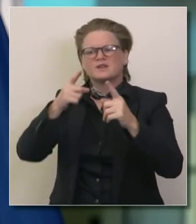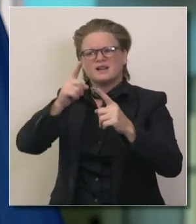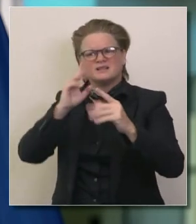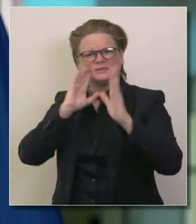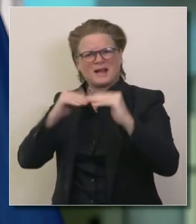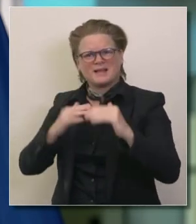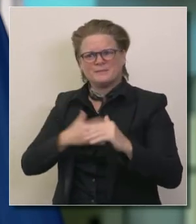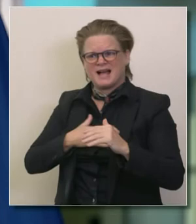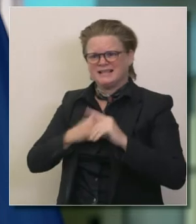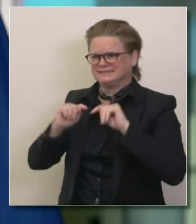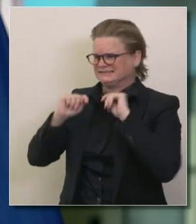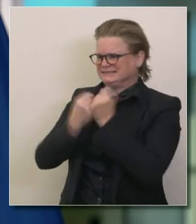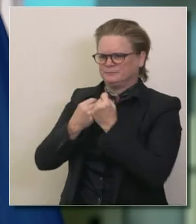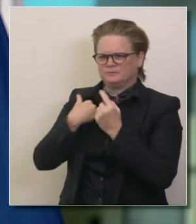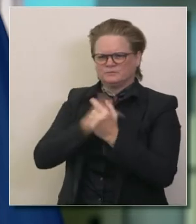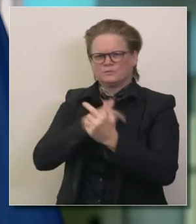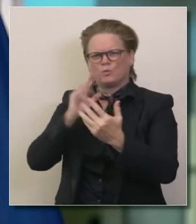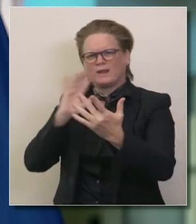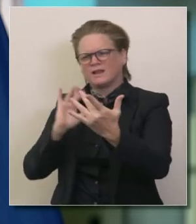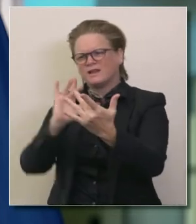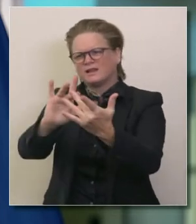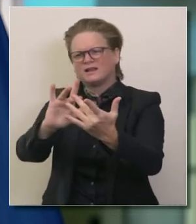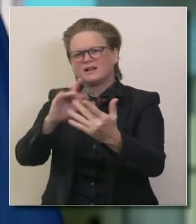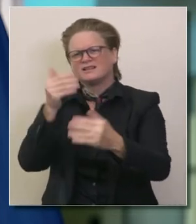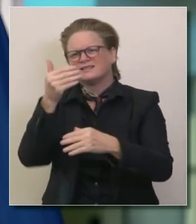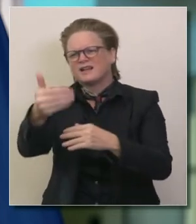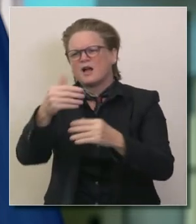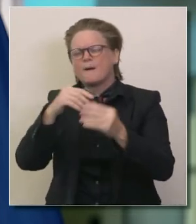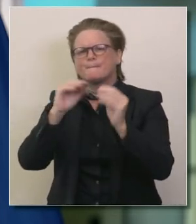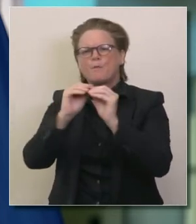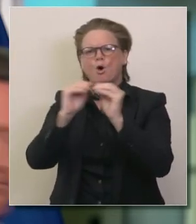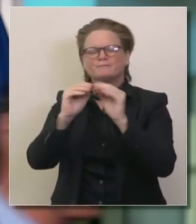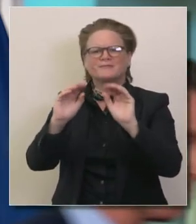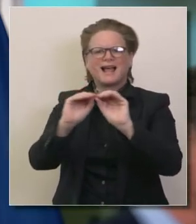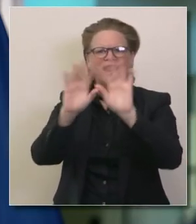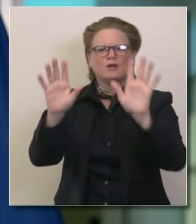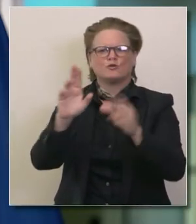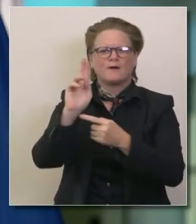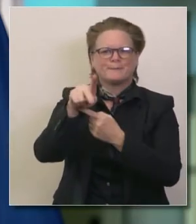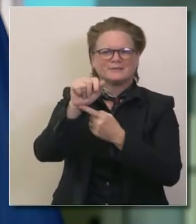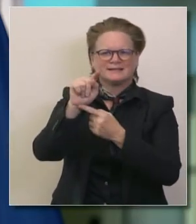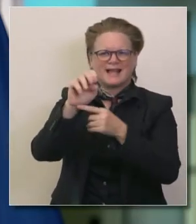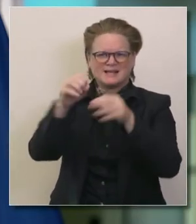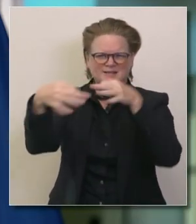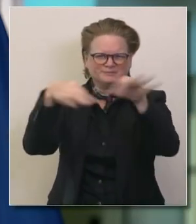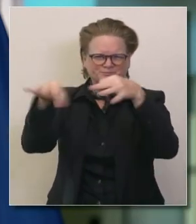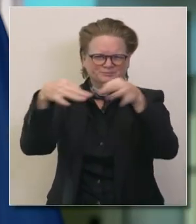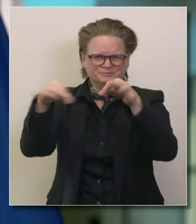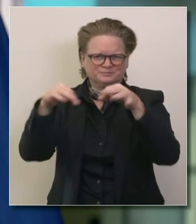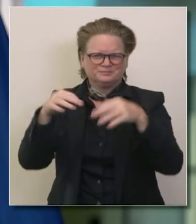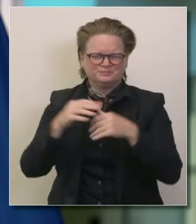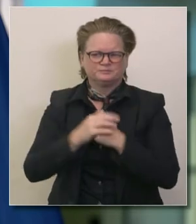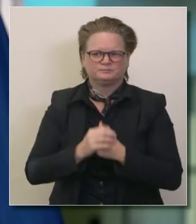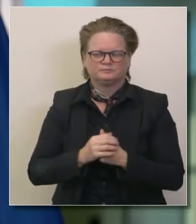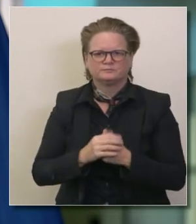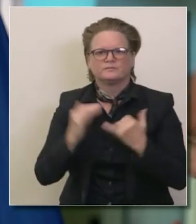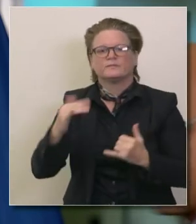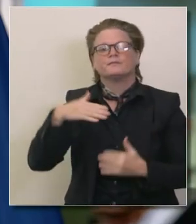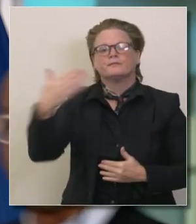mi equipo se comunique con usted directamente y que le proporcione más claridad para que pueda verlo usted en términos más claros